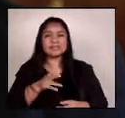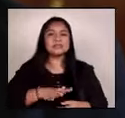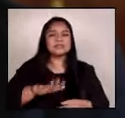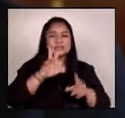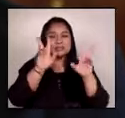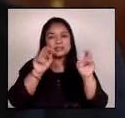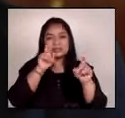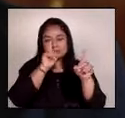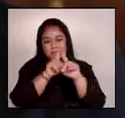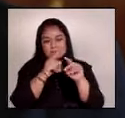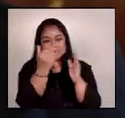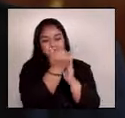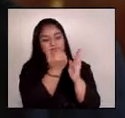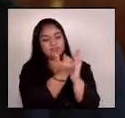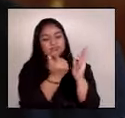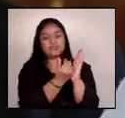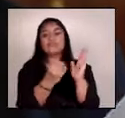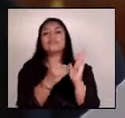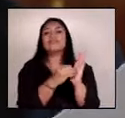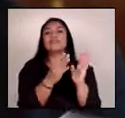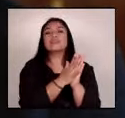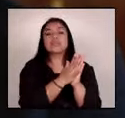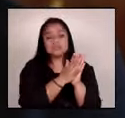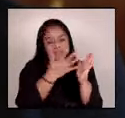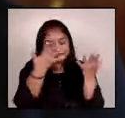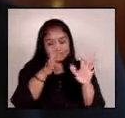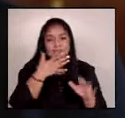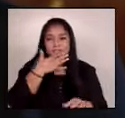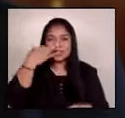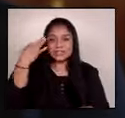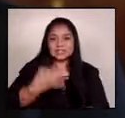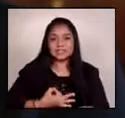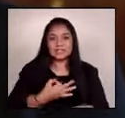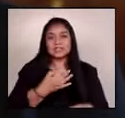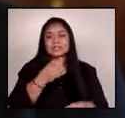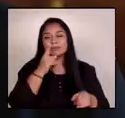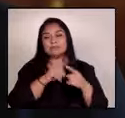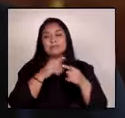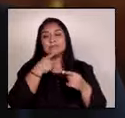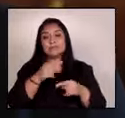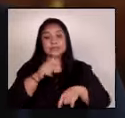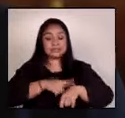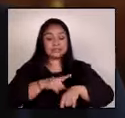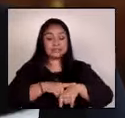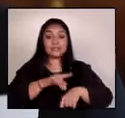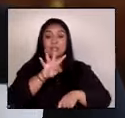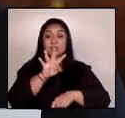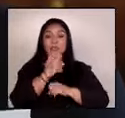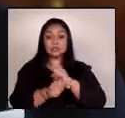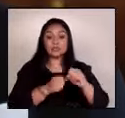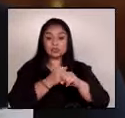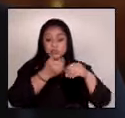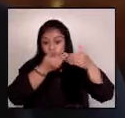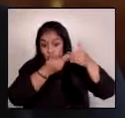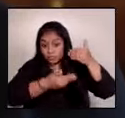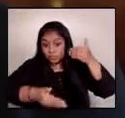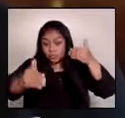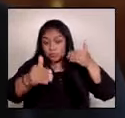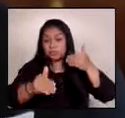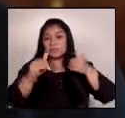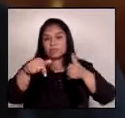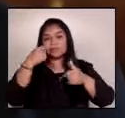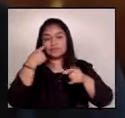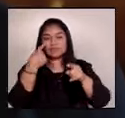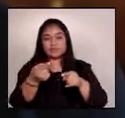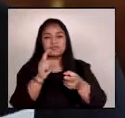concretas, de proyectos reales, que en el término de los cuatro años que tenemos enfrente, transformen la